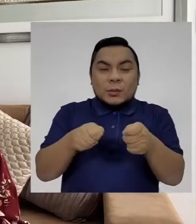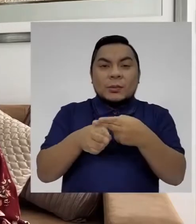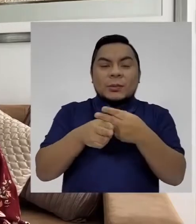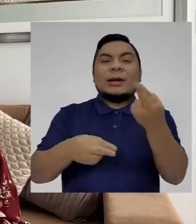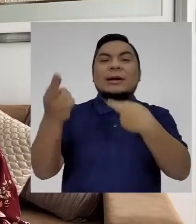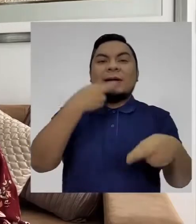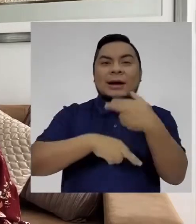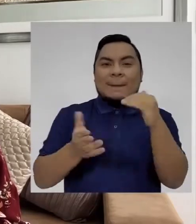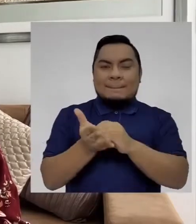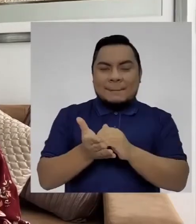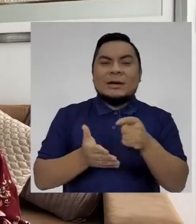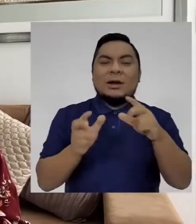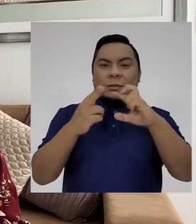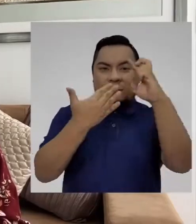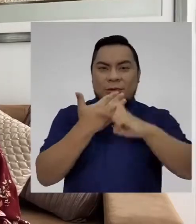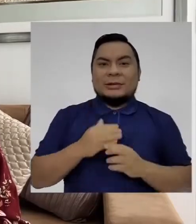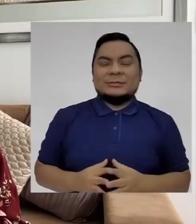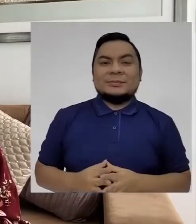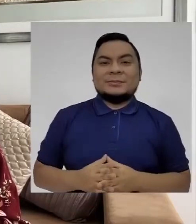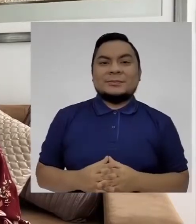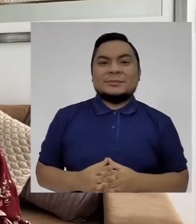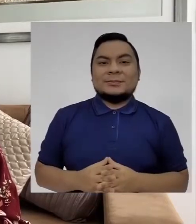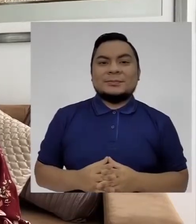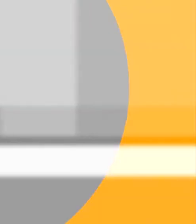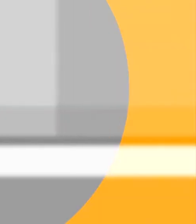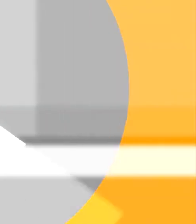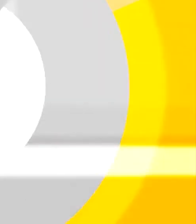Vamos a una pequeña pausa y regresamos con más en el programa.